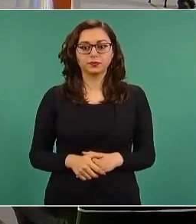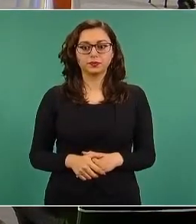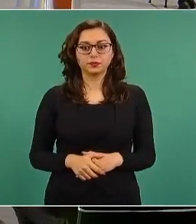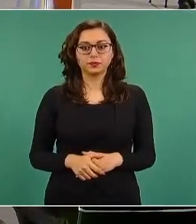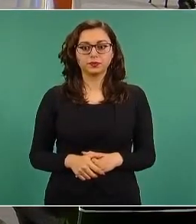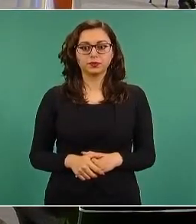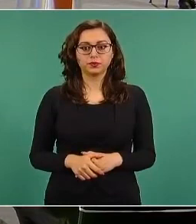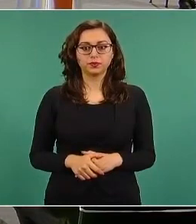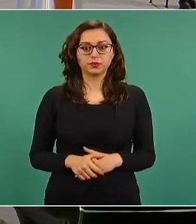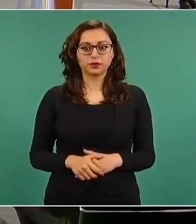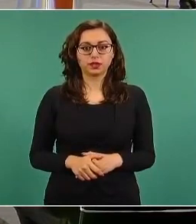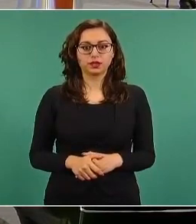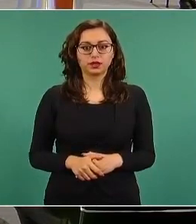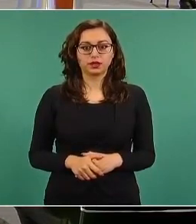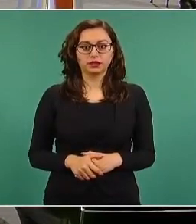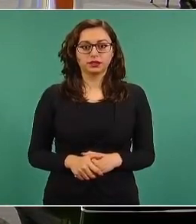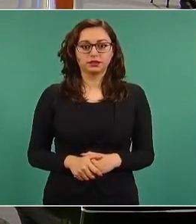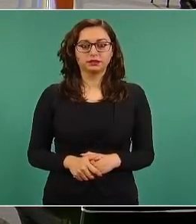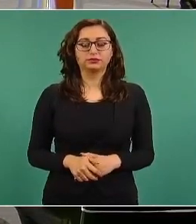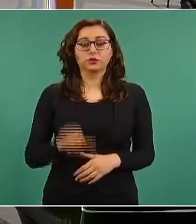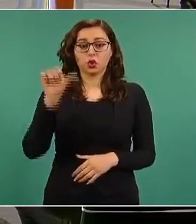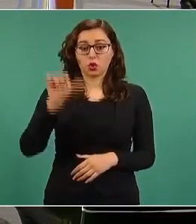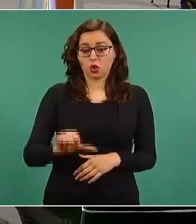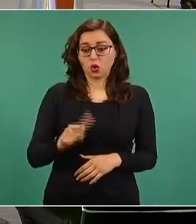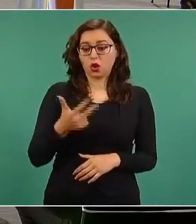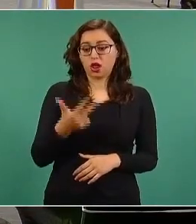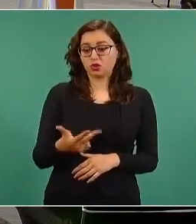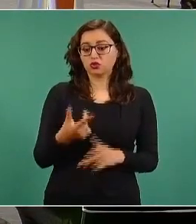Iniciamos la distribución a las 8 de la mañana.